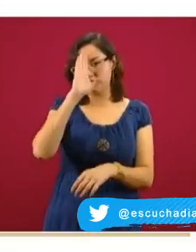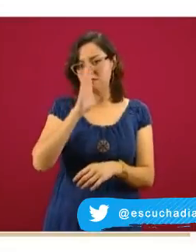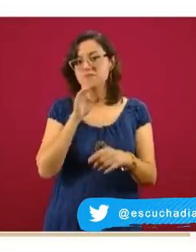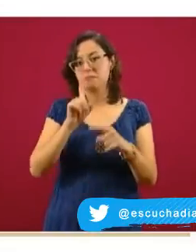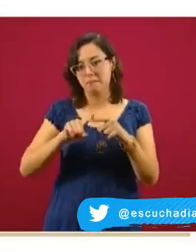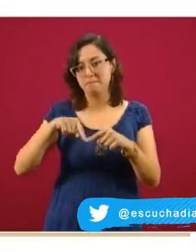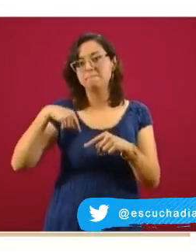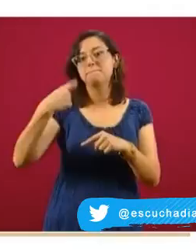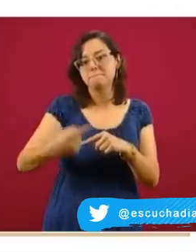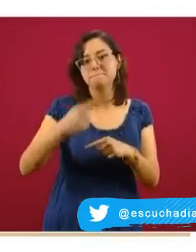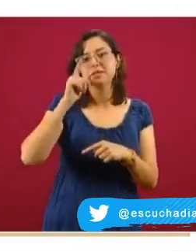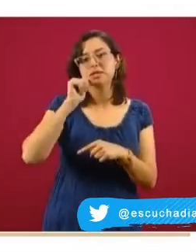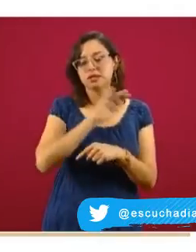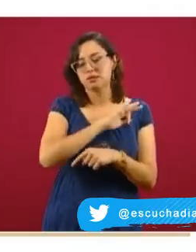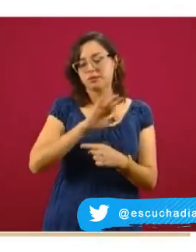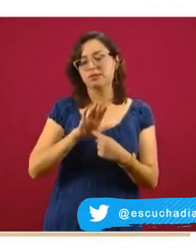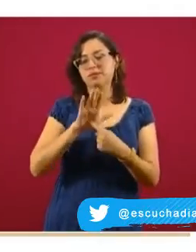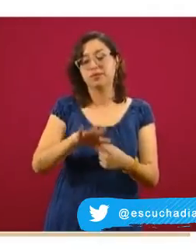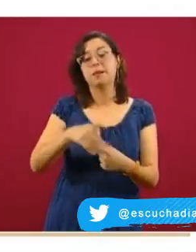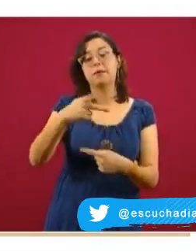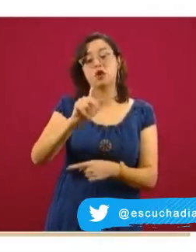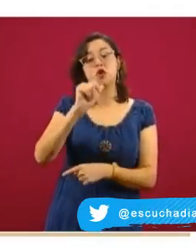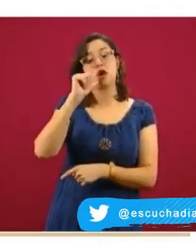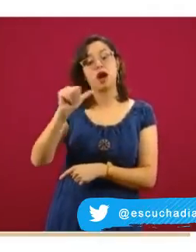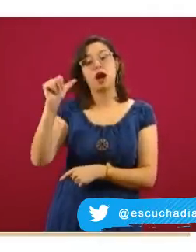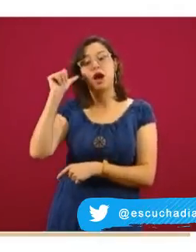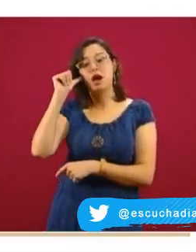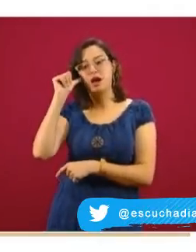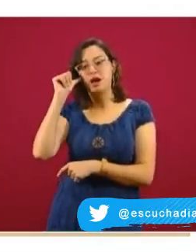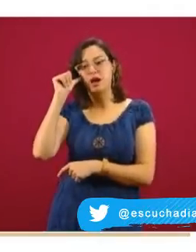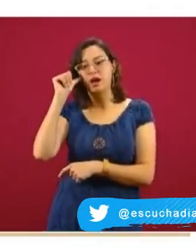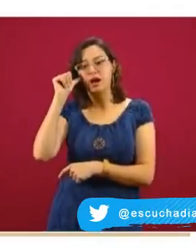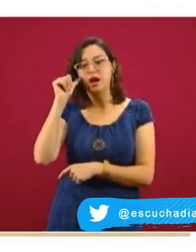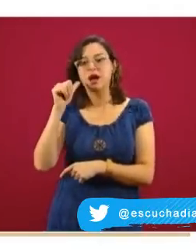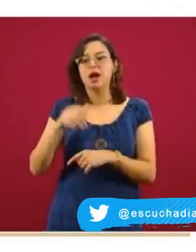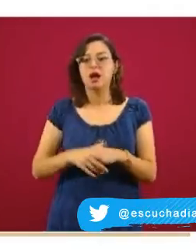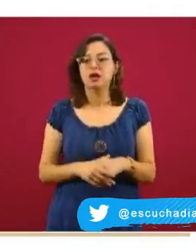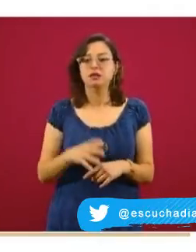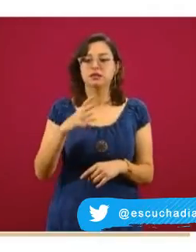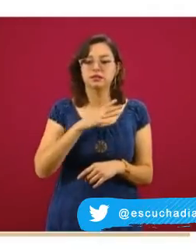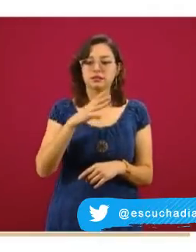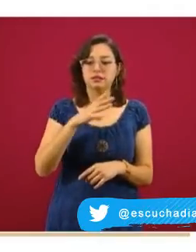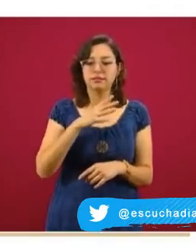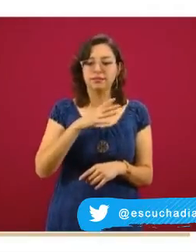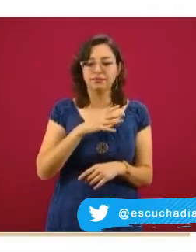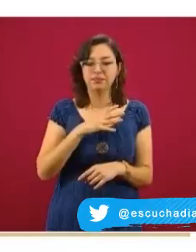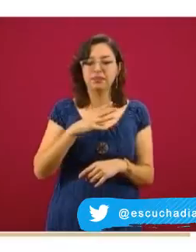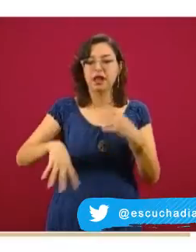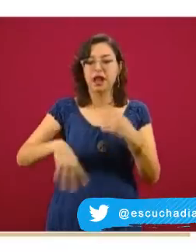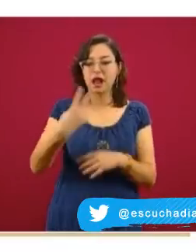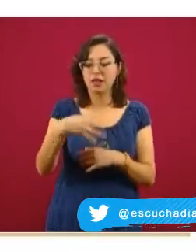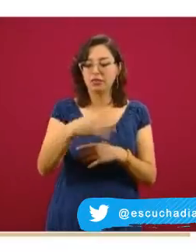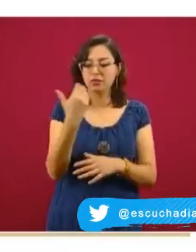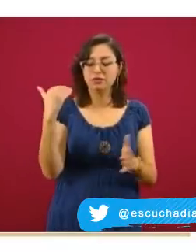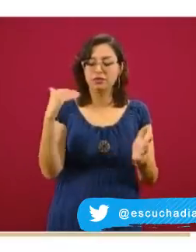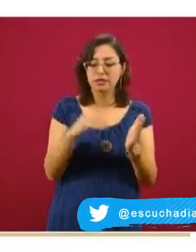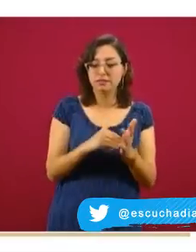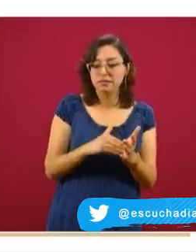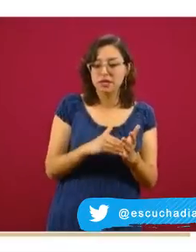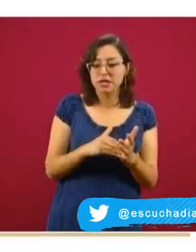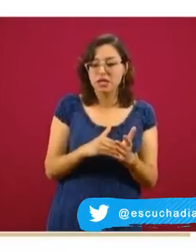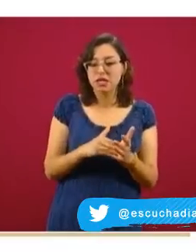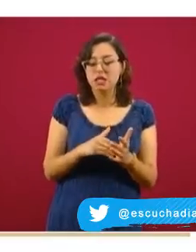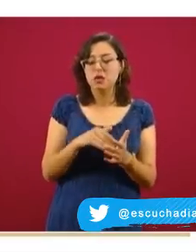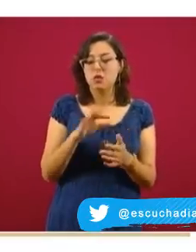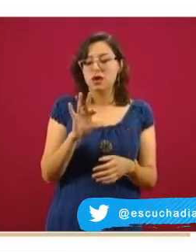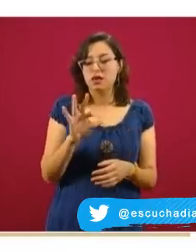ayer se tenían 14 mil 42 camas disponibles en todo México de camas de hospitalización general, es